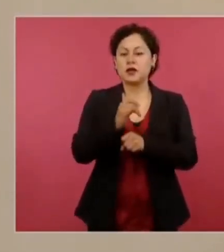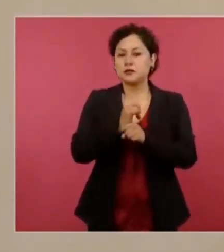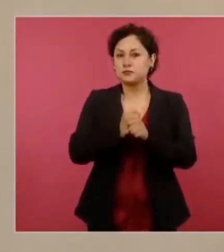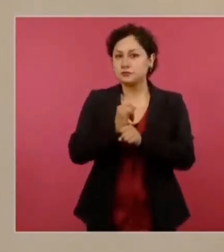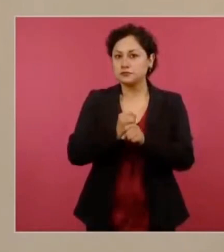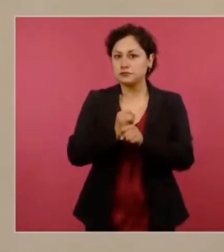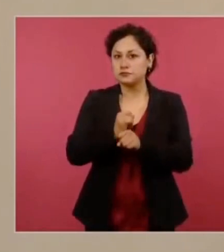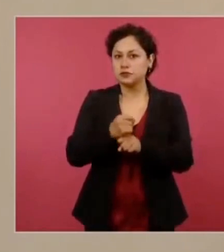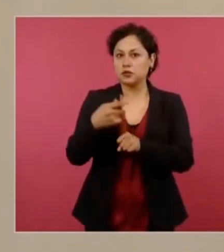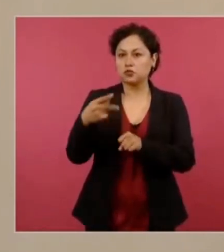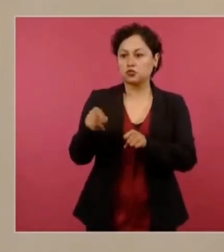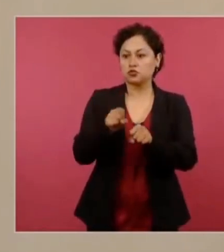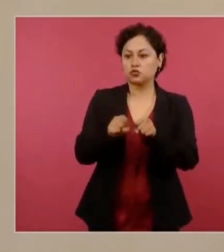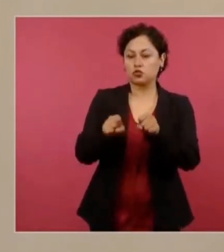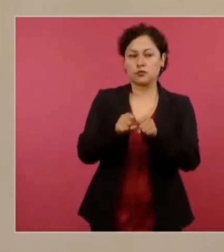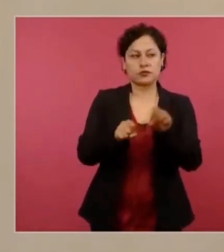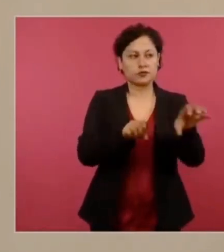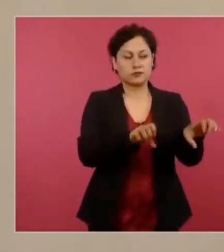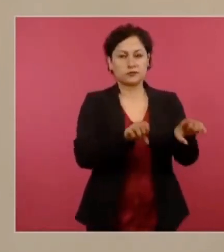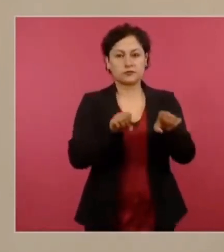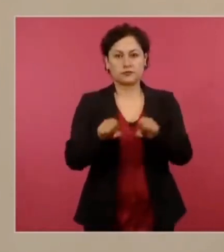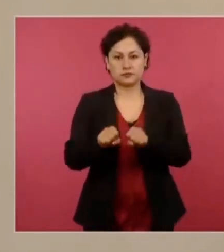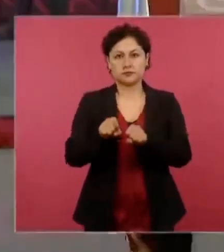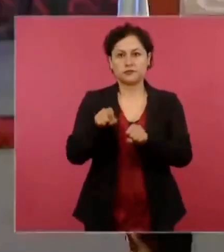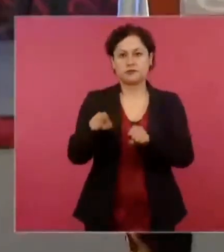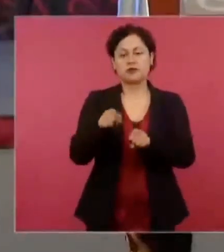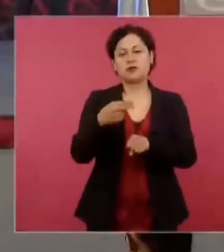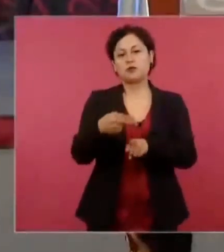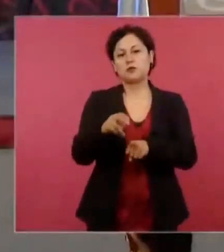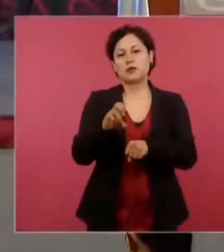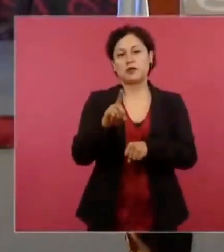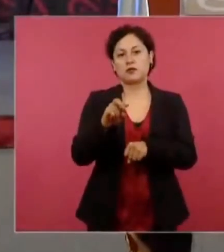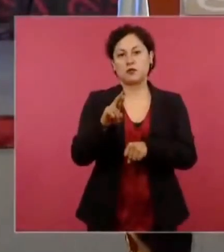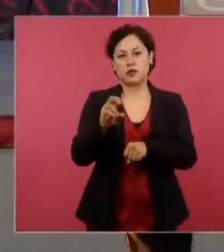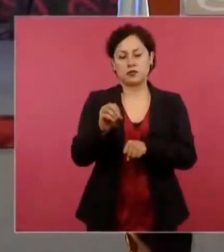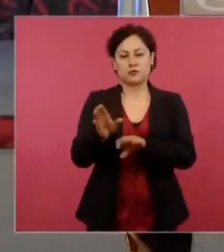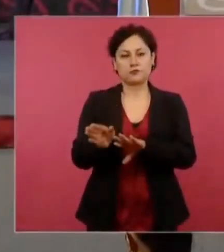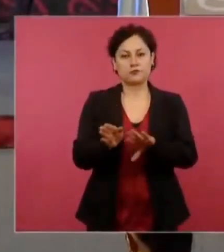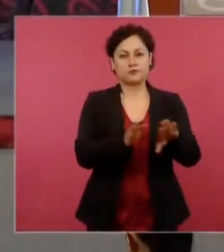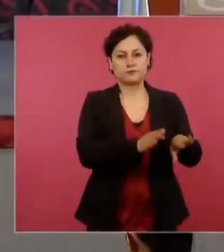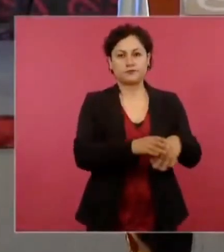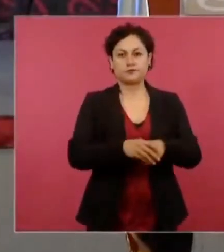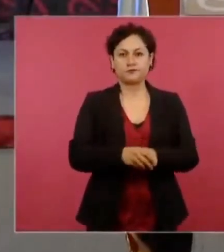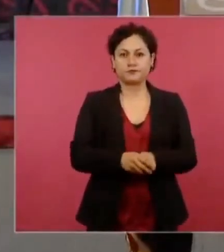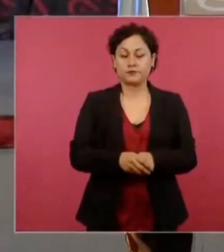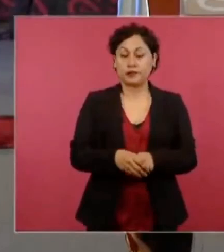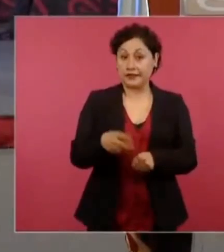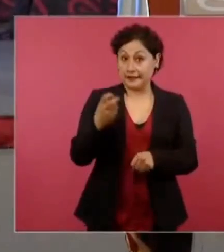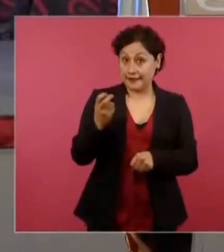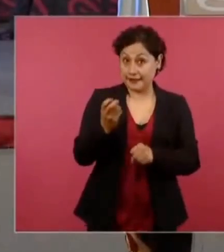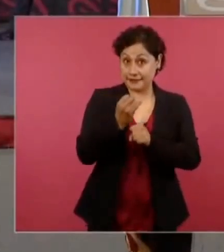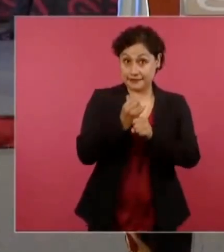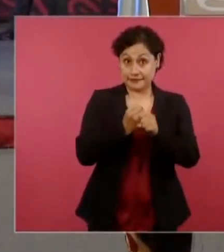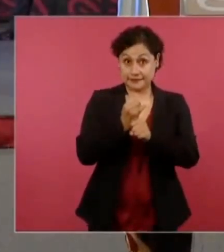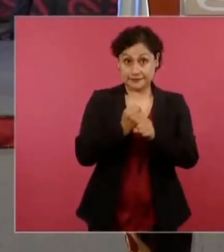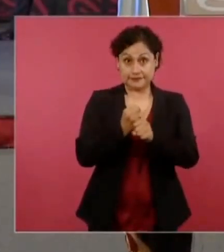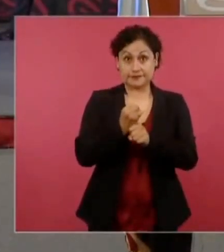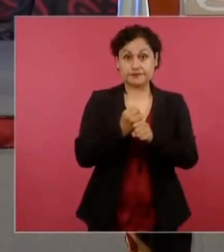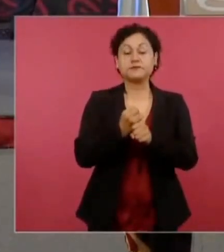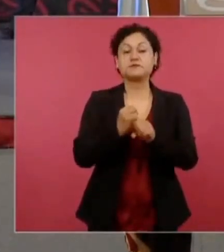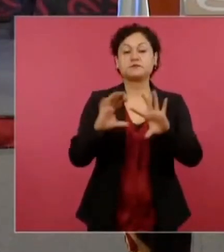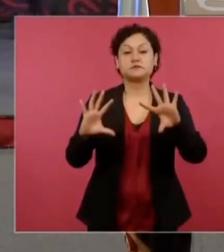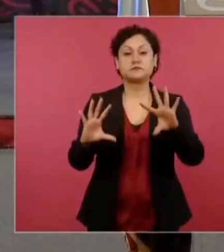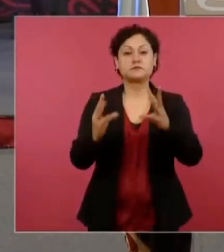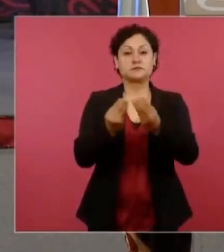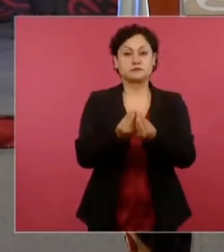de nombre Eduardo. Adelante. Entonces, con esta detención, del total de 13